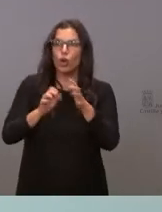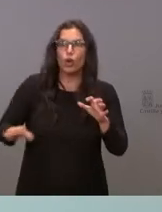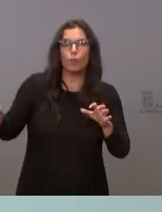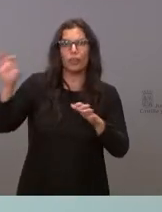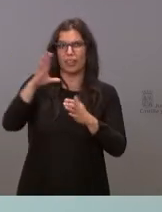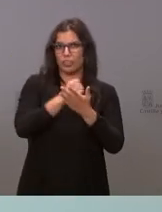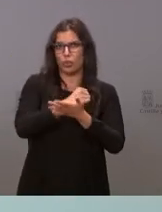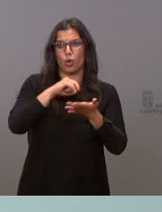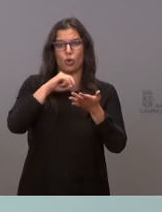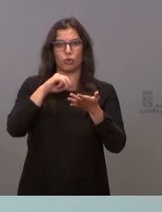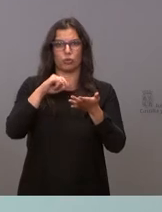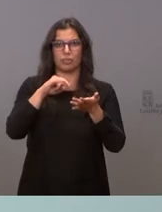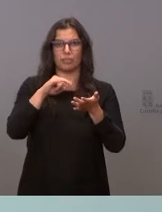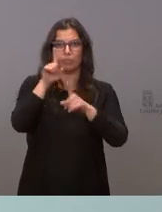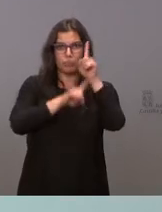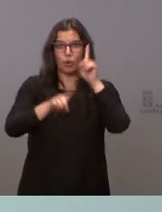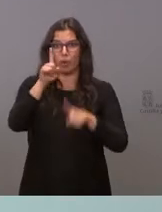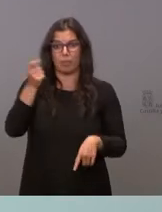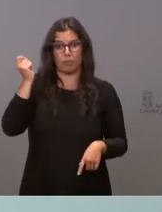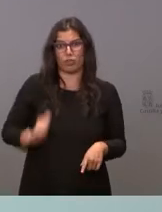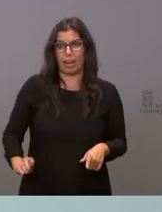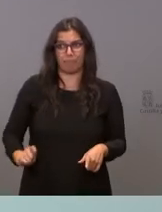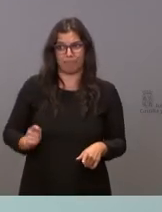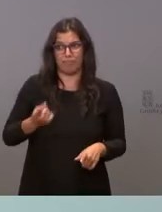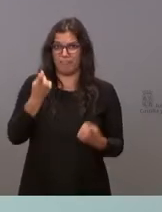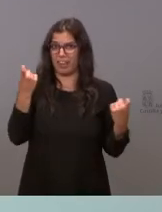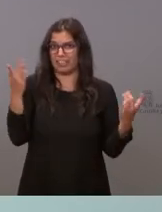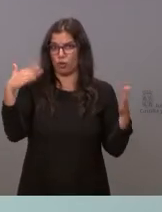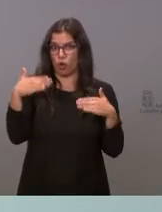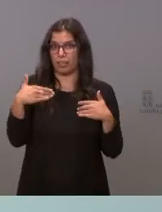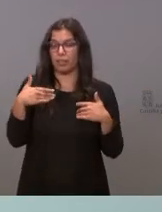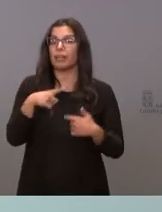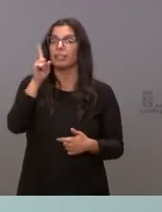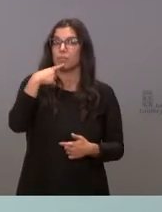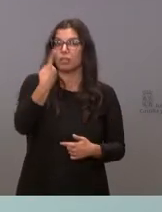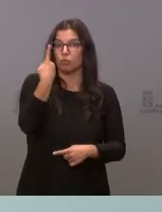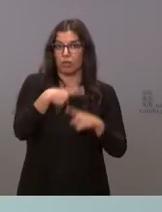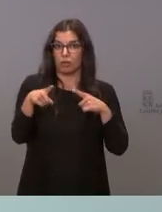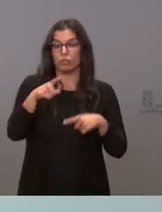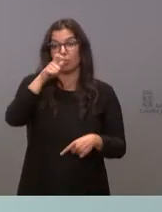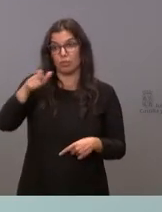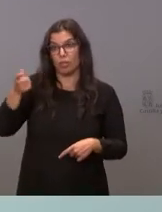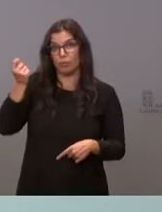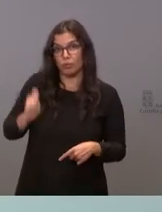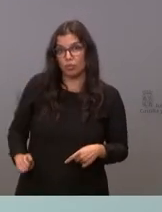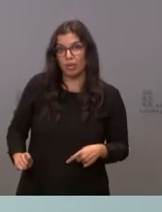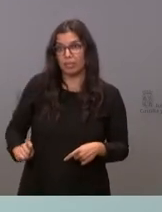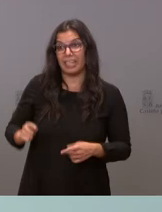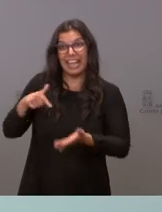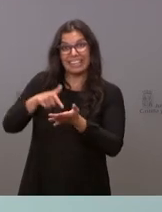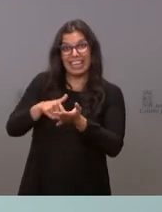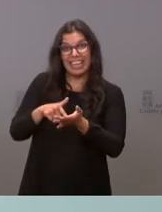todo el sistema un problema de escasez de personal. Y también he de decirles una cosa. Nuestro personal no se le puede